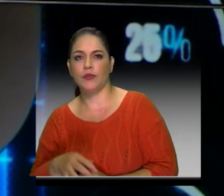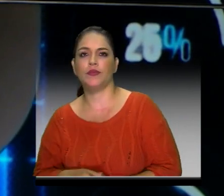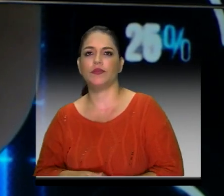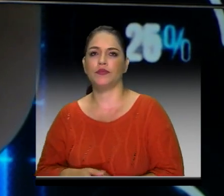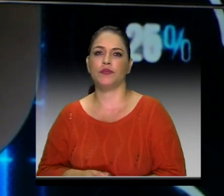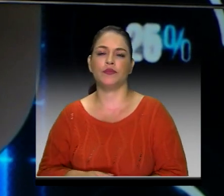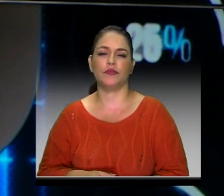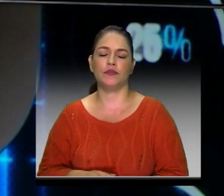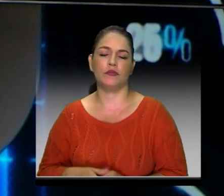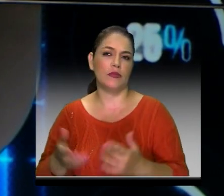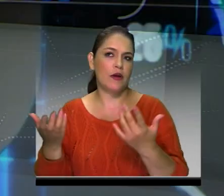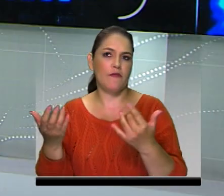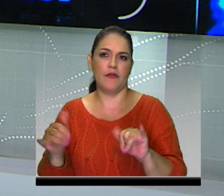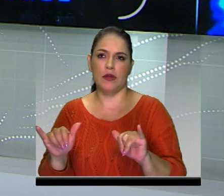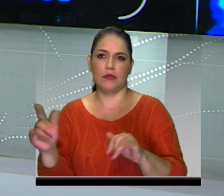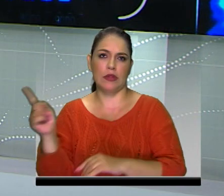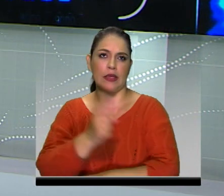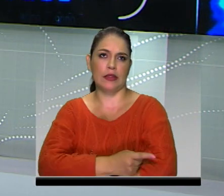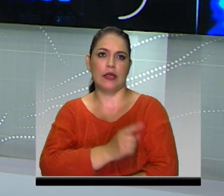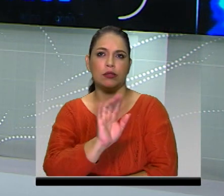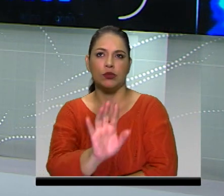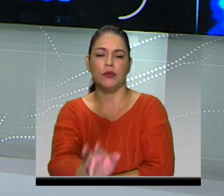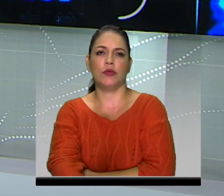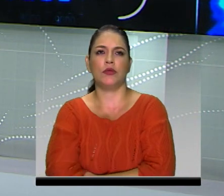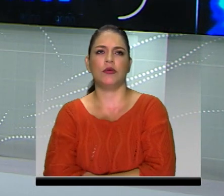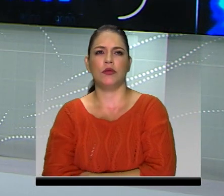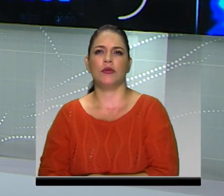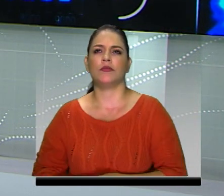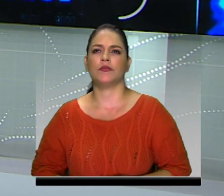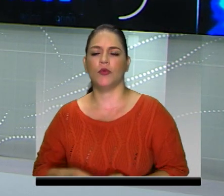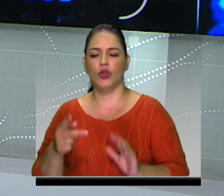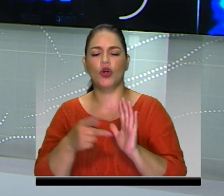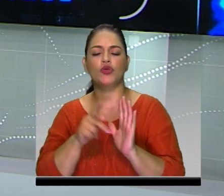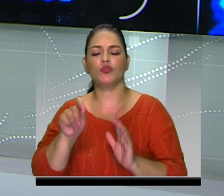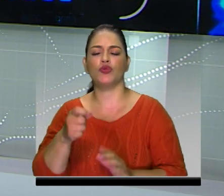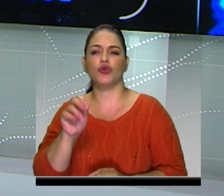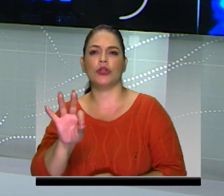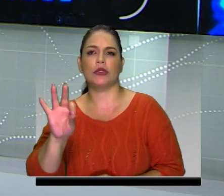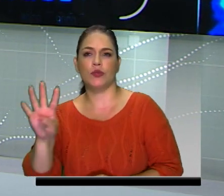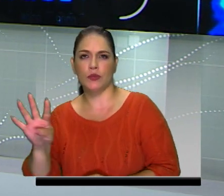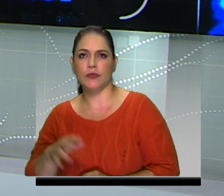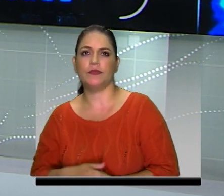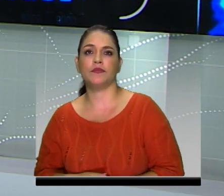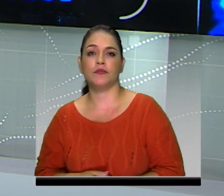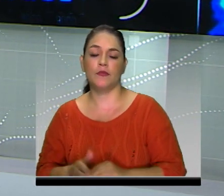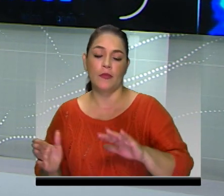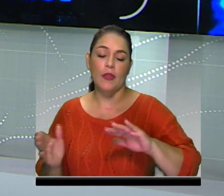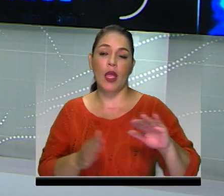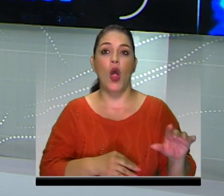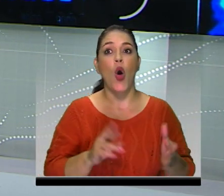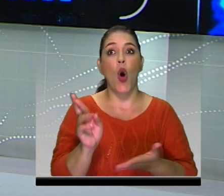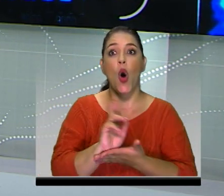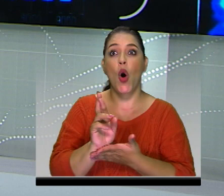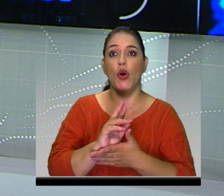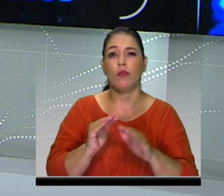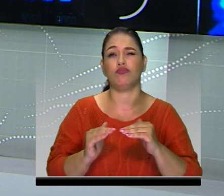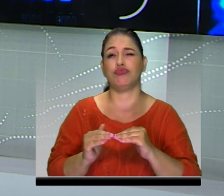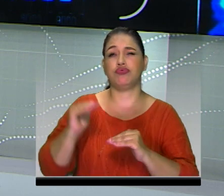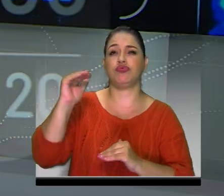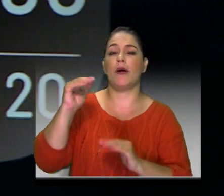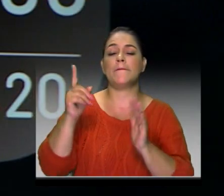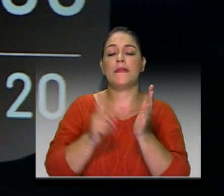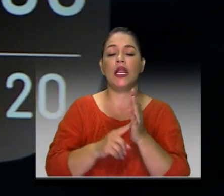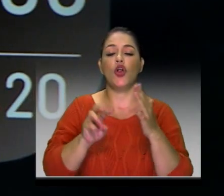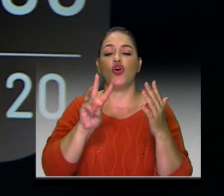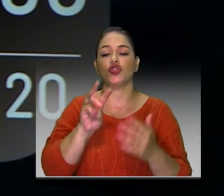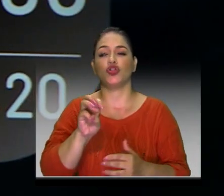la libra, bolsa de Nueva York, reitero, en 2.34. Mientras que la onza Troy, decir, el oro, subió a 1